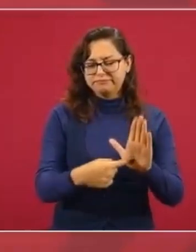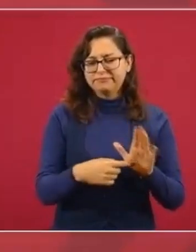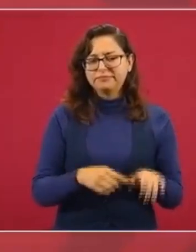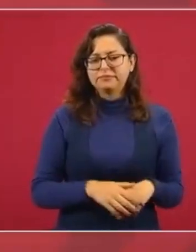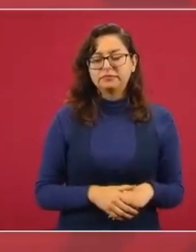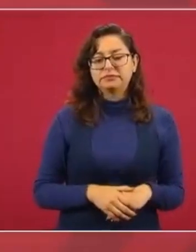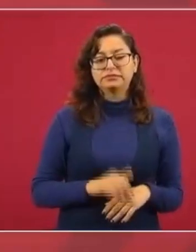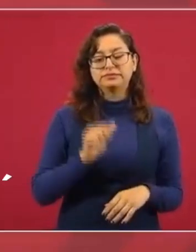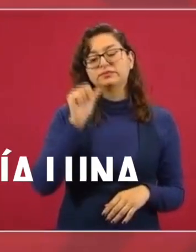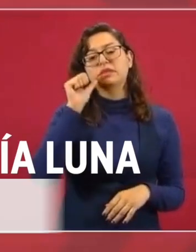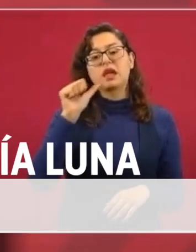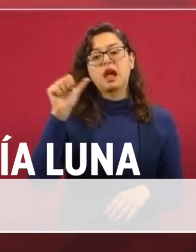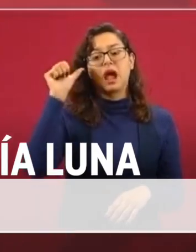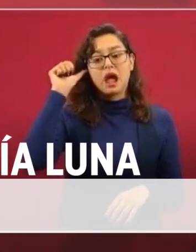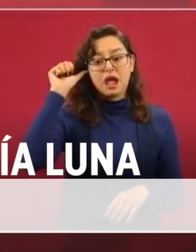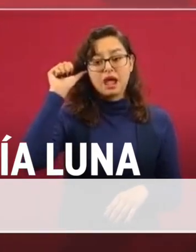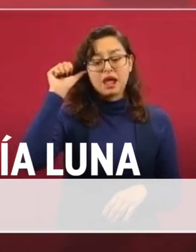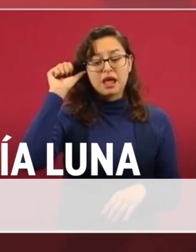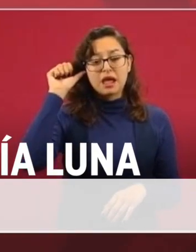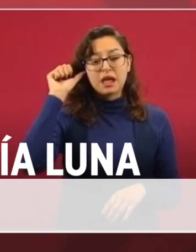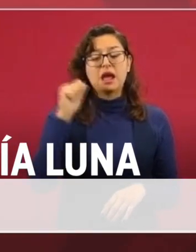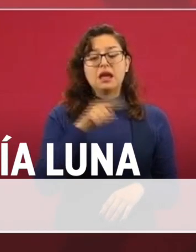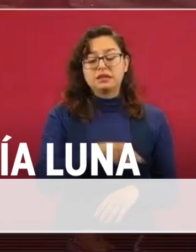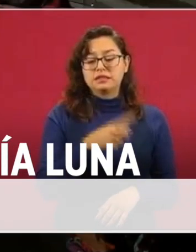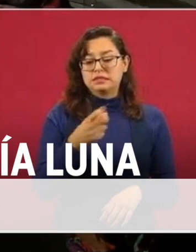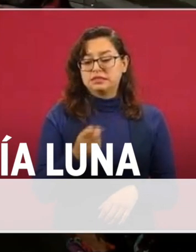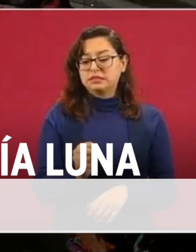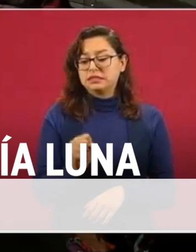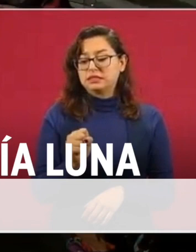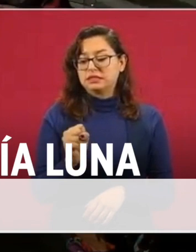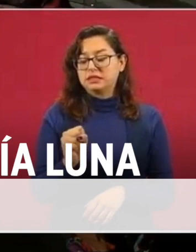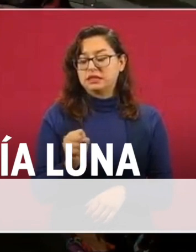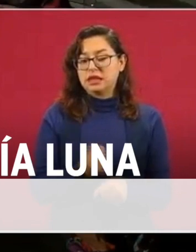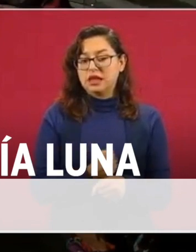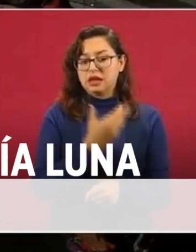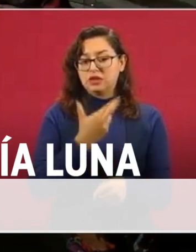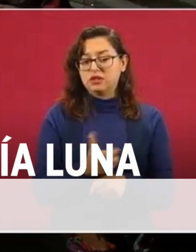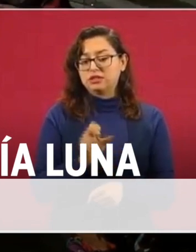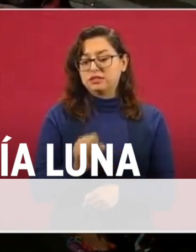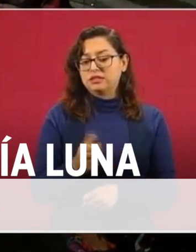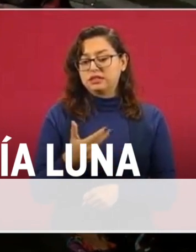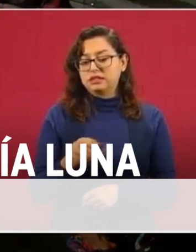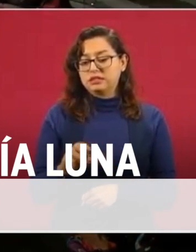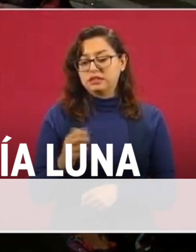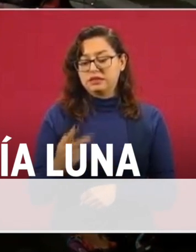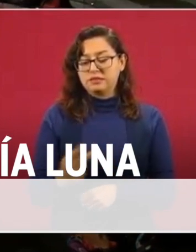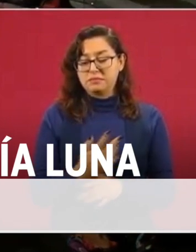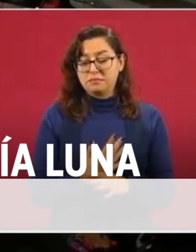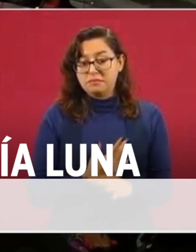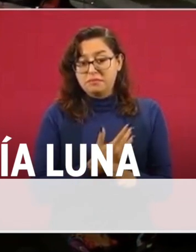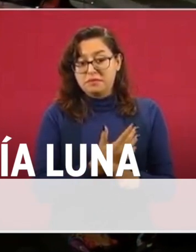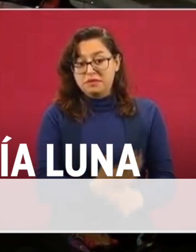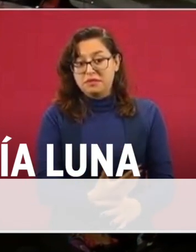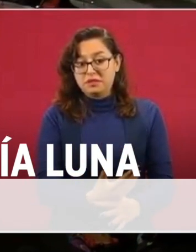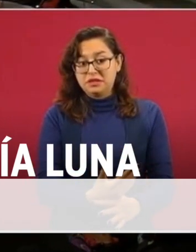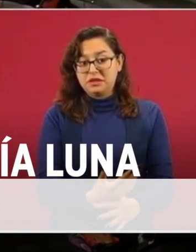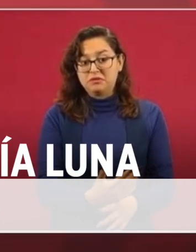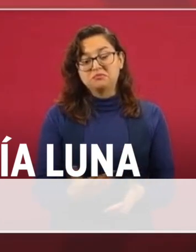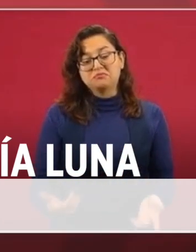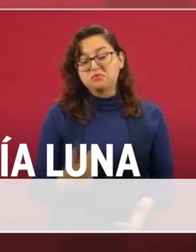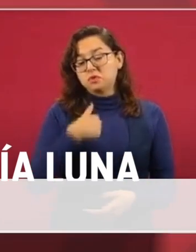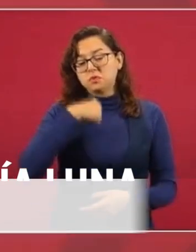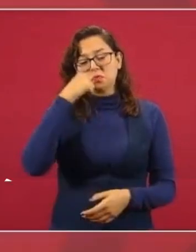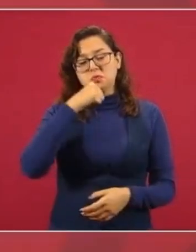Ayer me decía el secretario de Hacienda, y yo siempre digo lo que